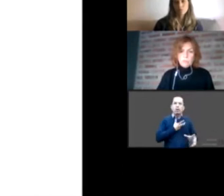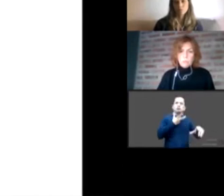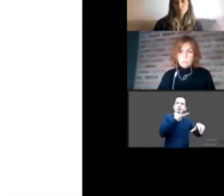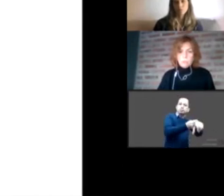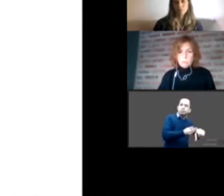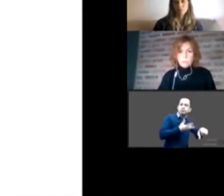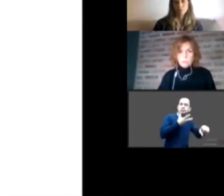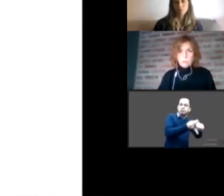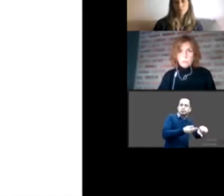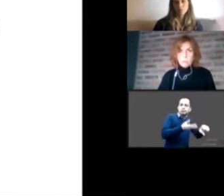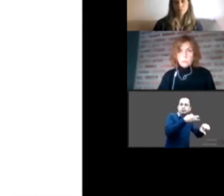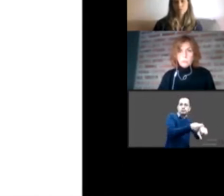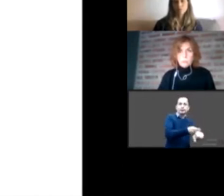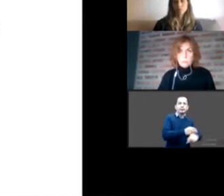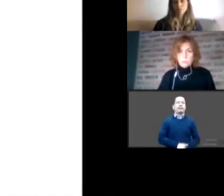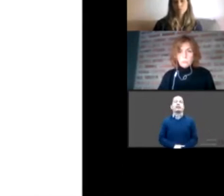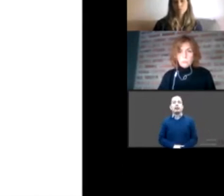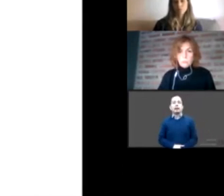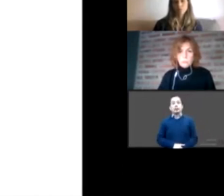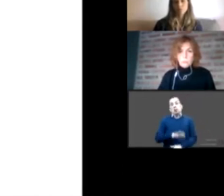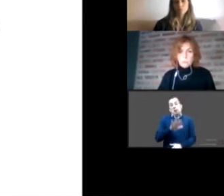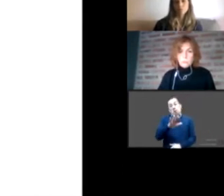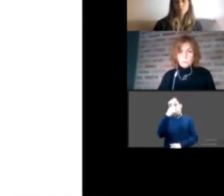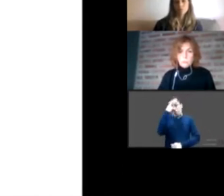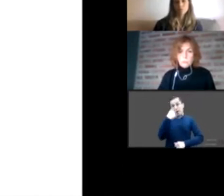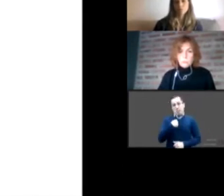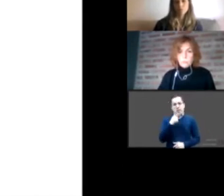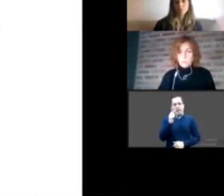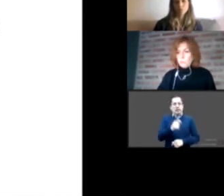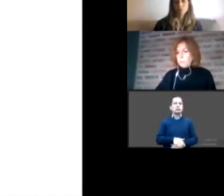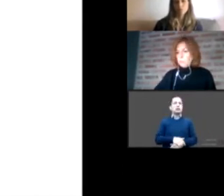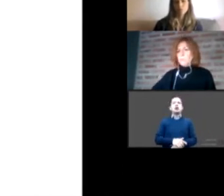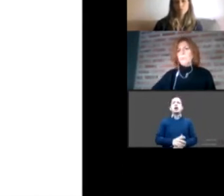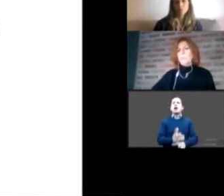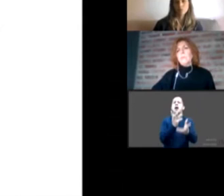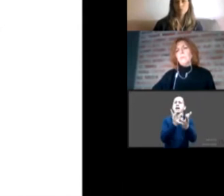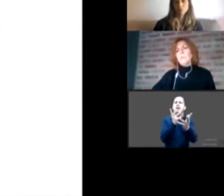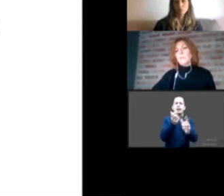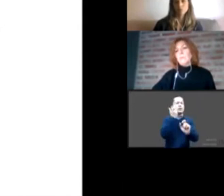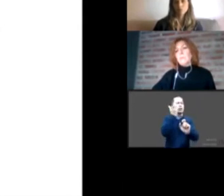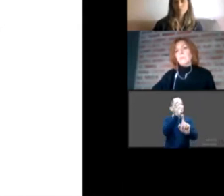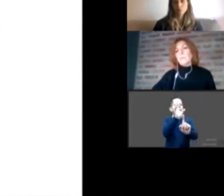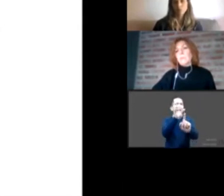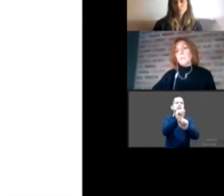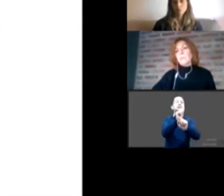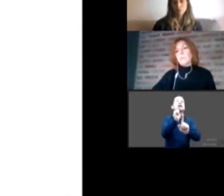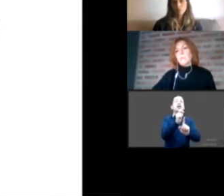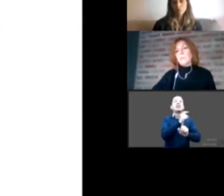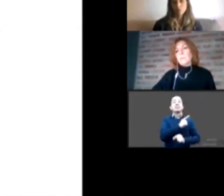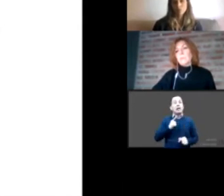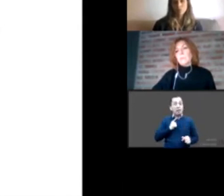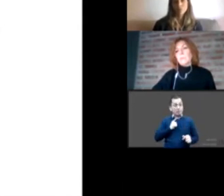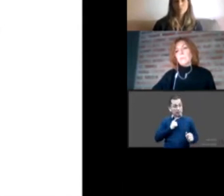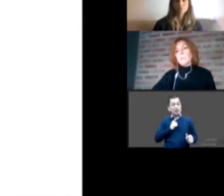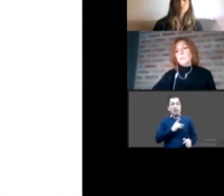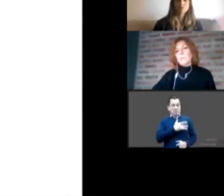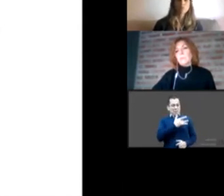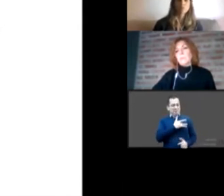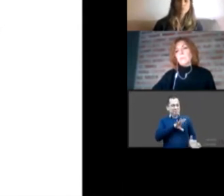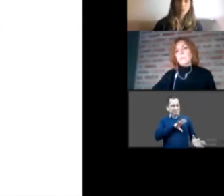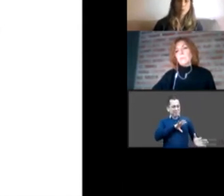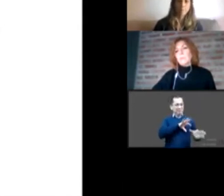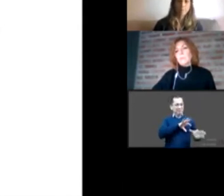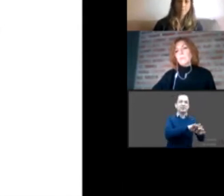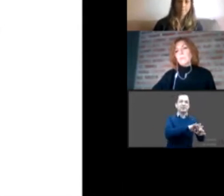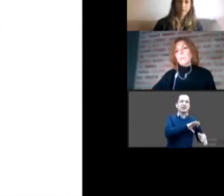con la dignidad y aquí pongo valentía de construir puentes porque uno